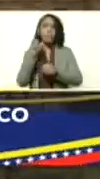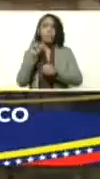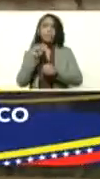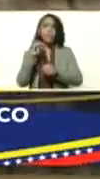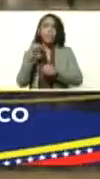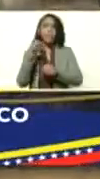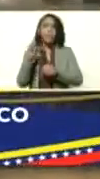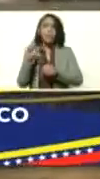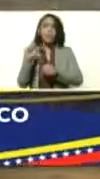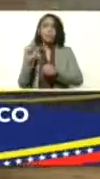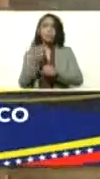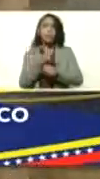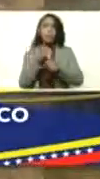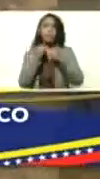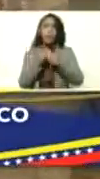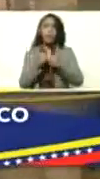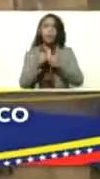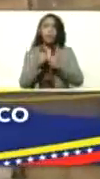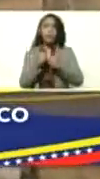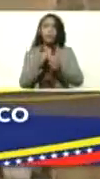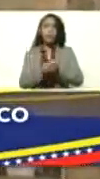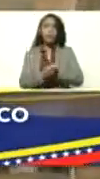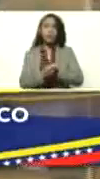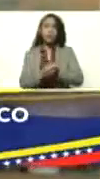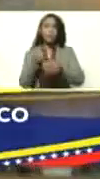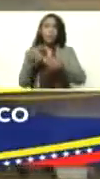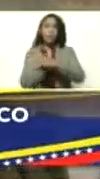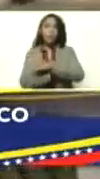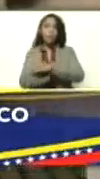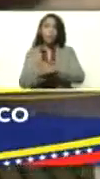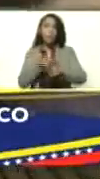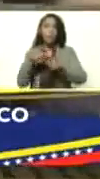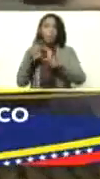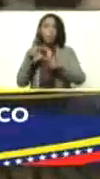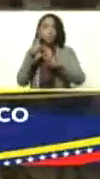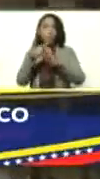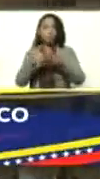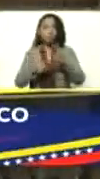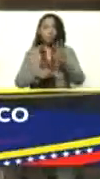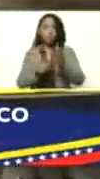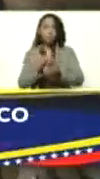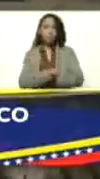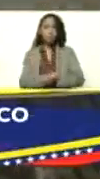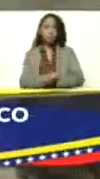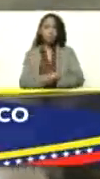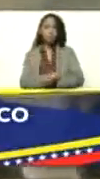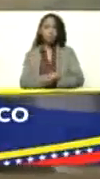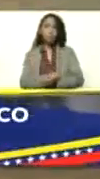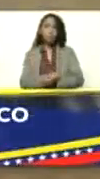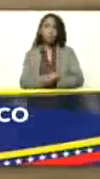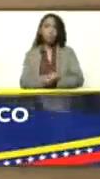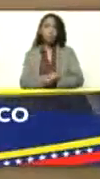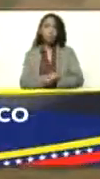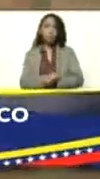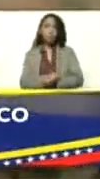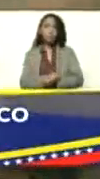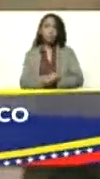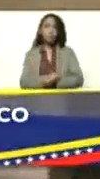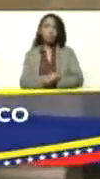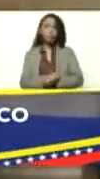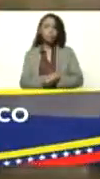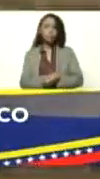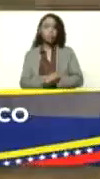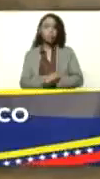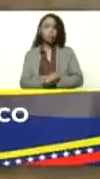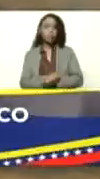alpina pura, y trimestiza, pues, con canaria, sanen y alpina. En